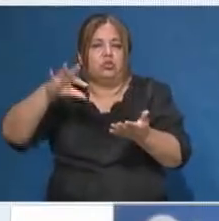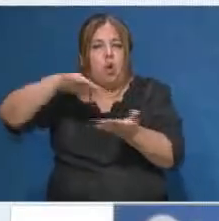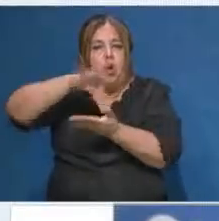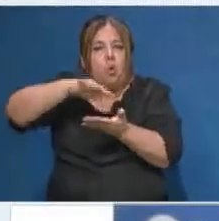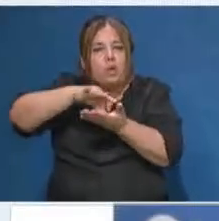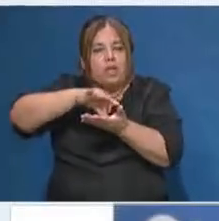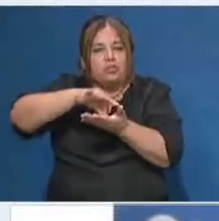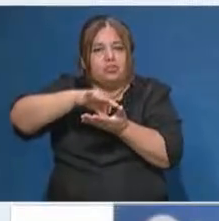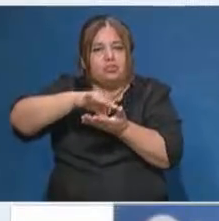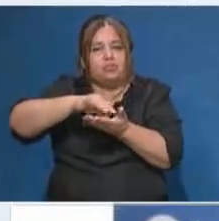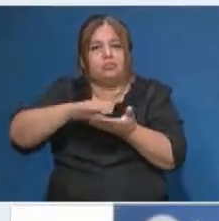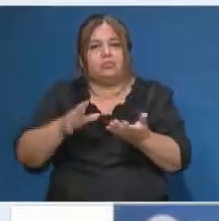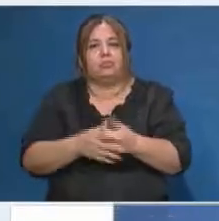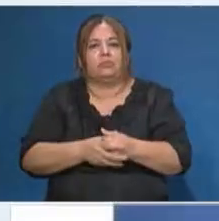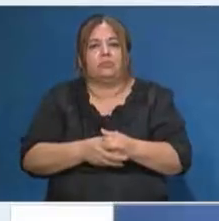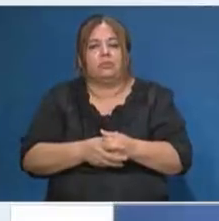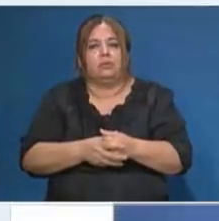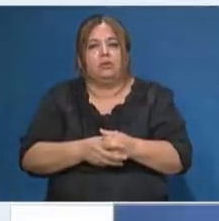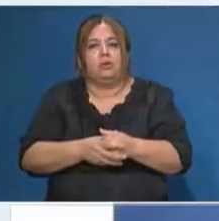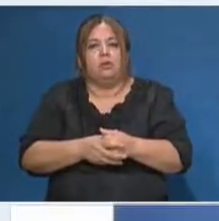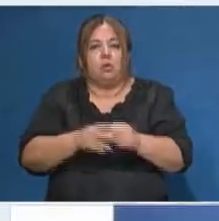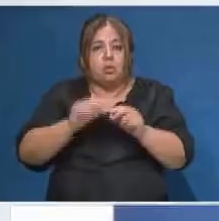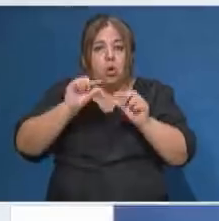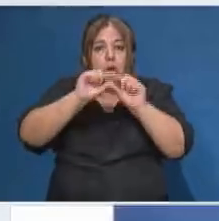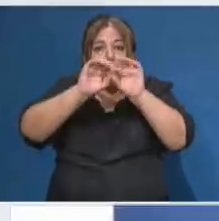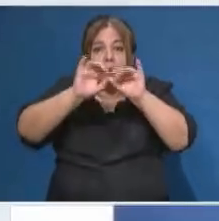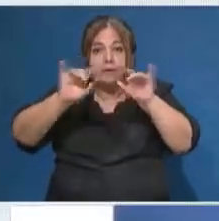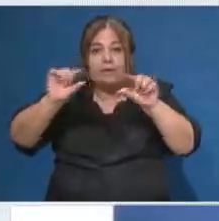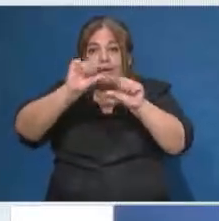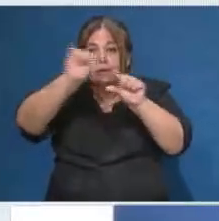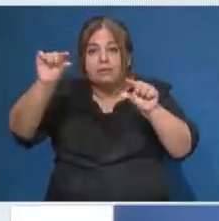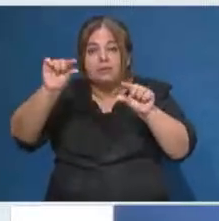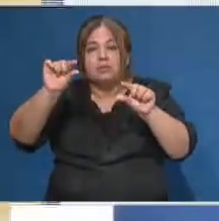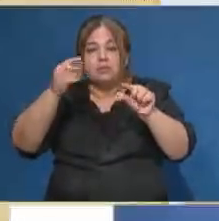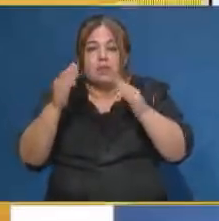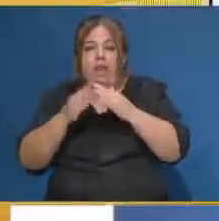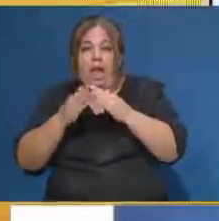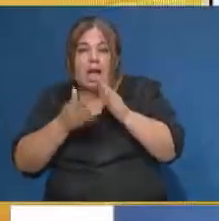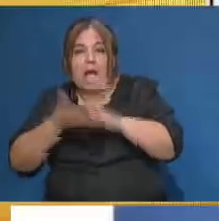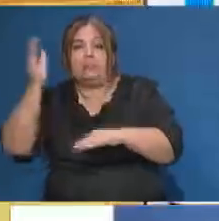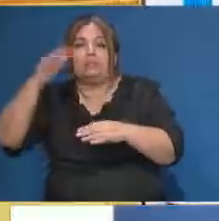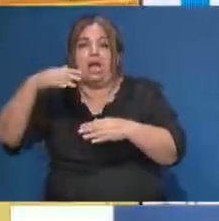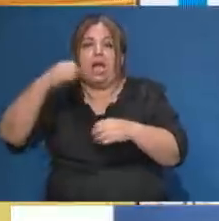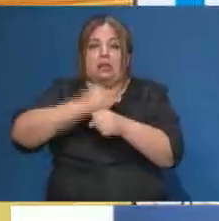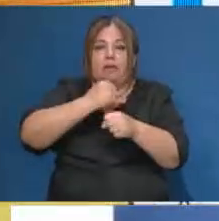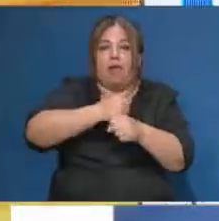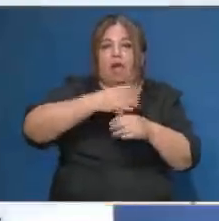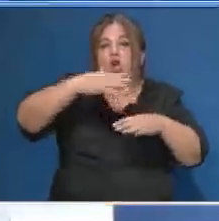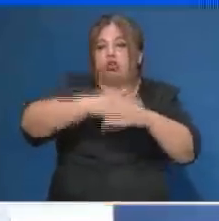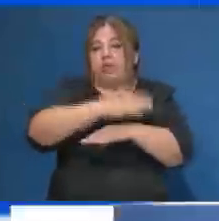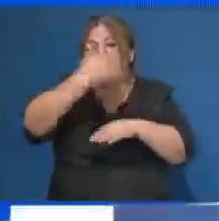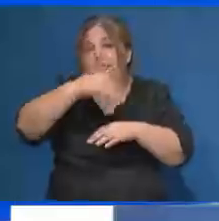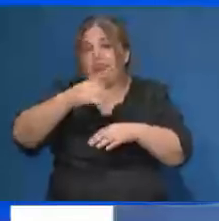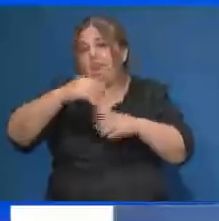y elige un destino. Una vez que llenas esos dos campos, acá es donde empieza la parte interesante. Y vamos a ir a la otra placa. Una,